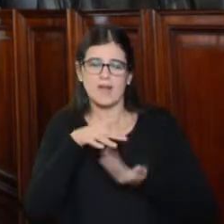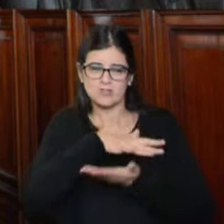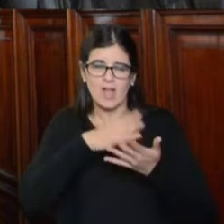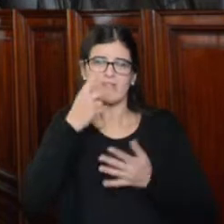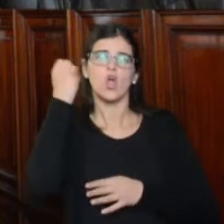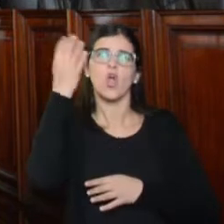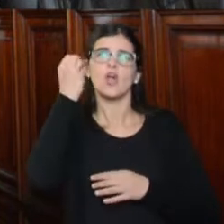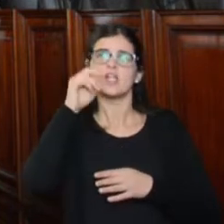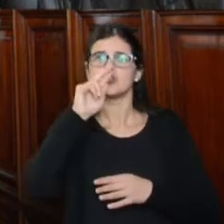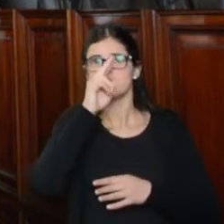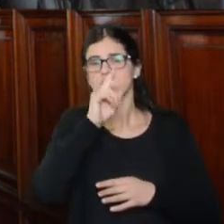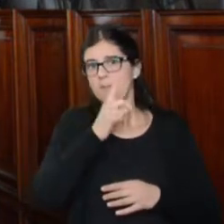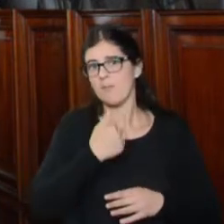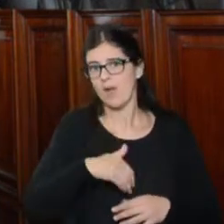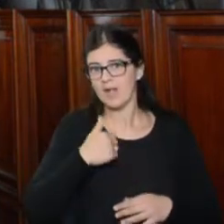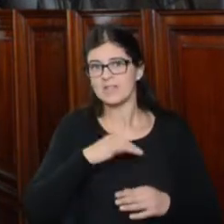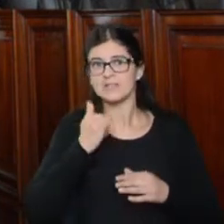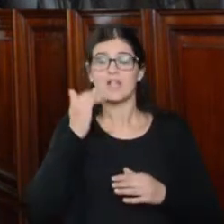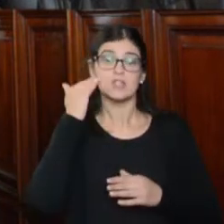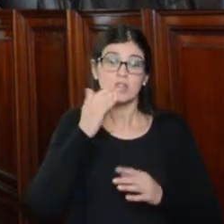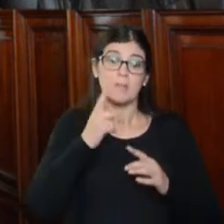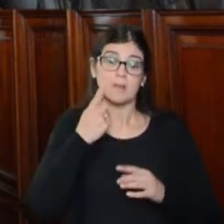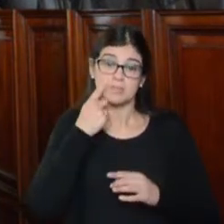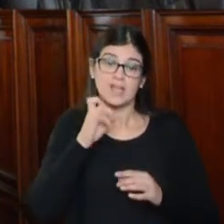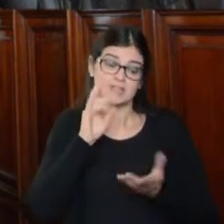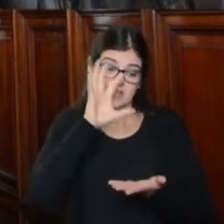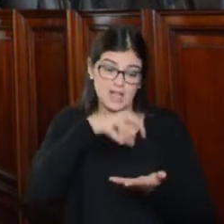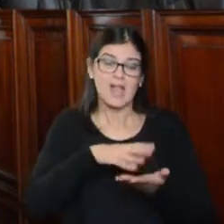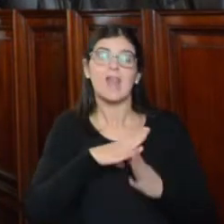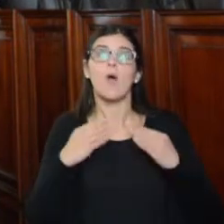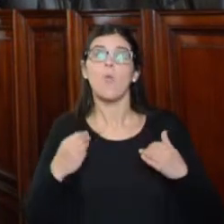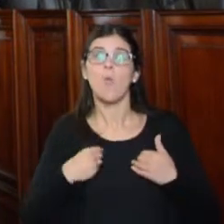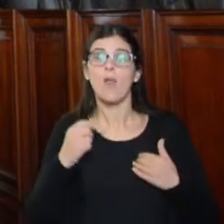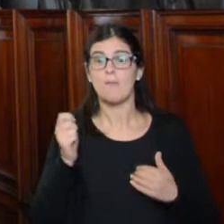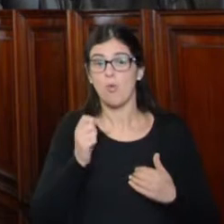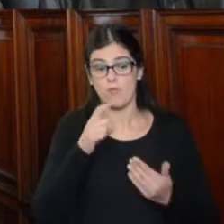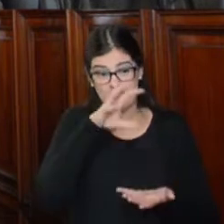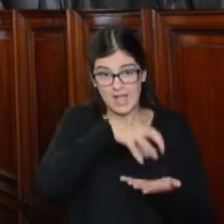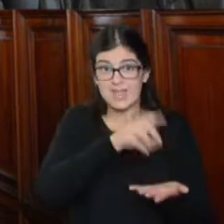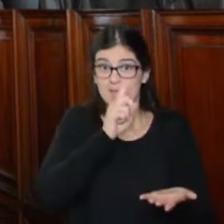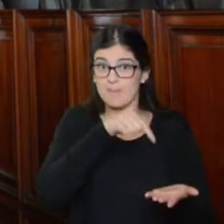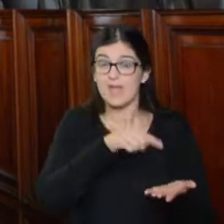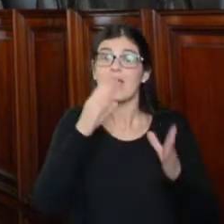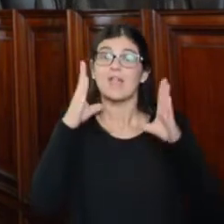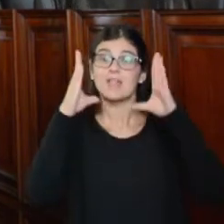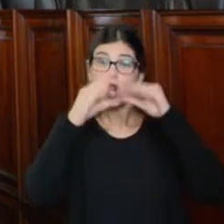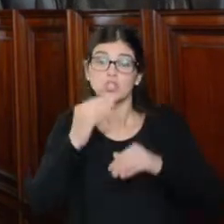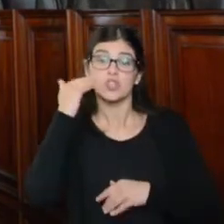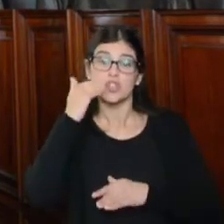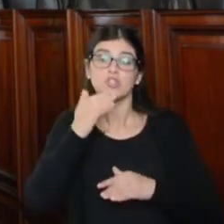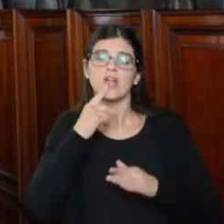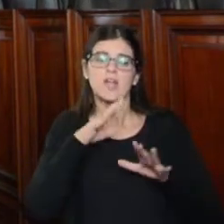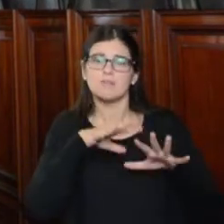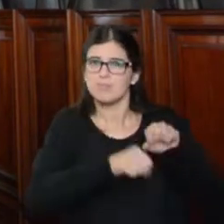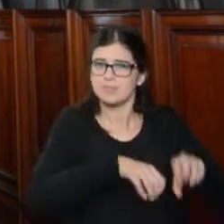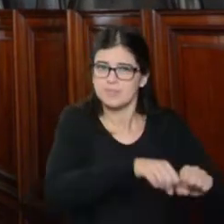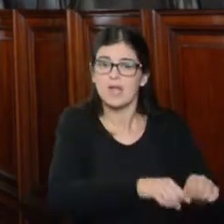Congreso de la Nación, mientras la central sindical docente Cetera instalaba la escuela pública itinerante. De noche los docentes fueron reprimidos